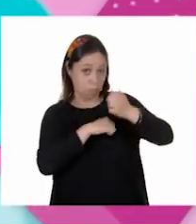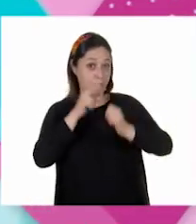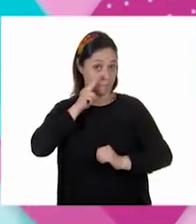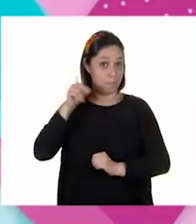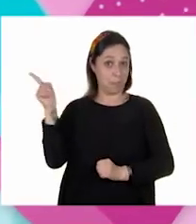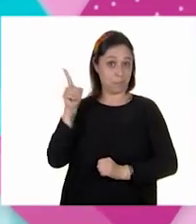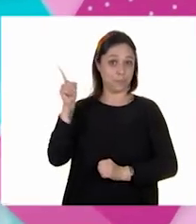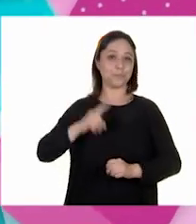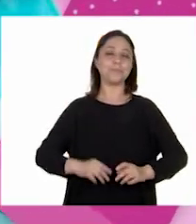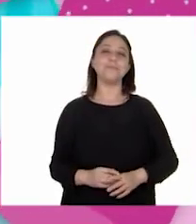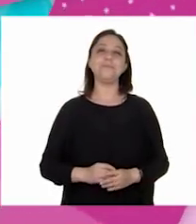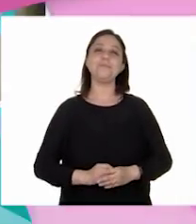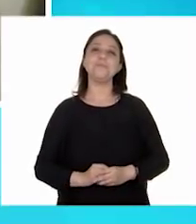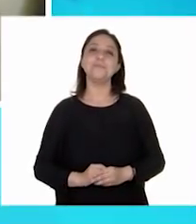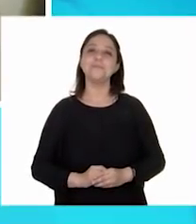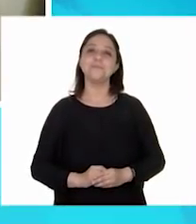a ver.